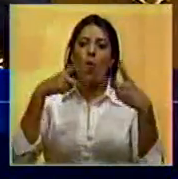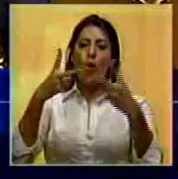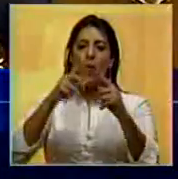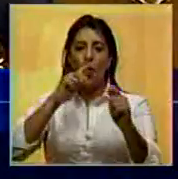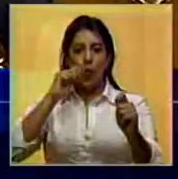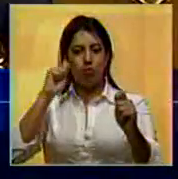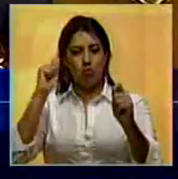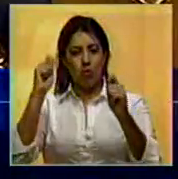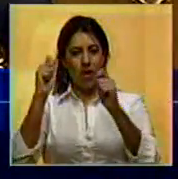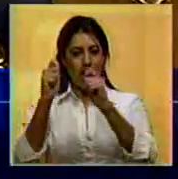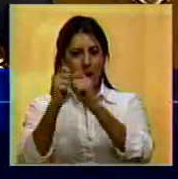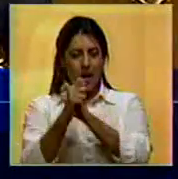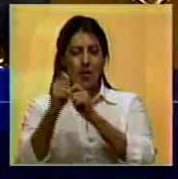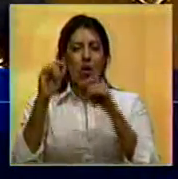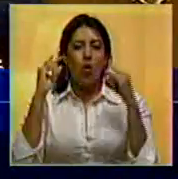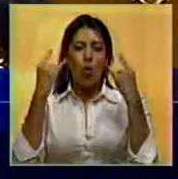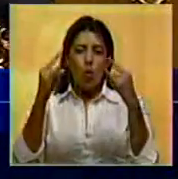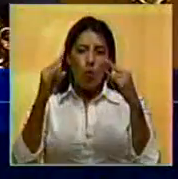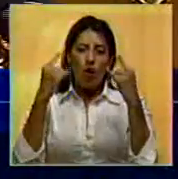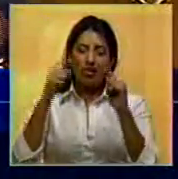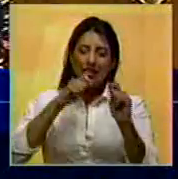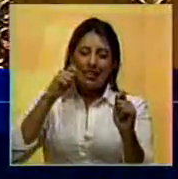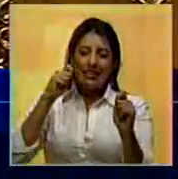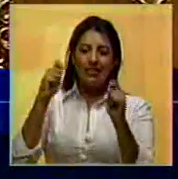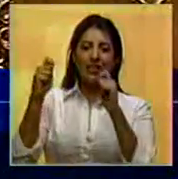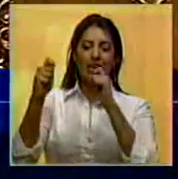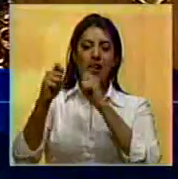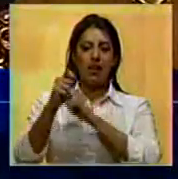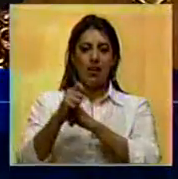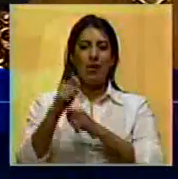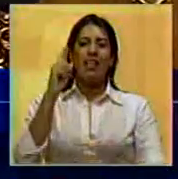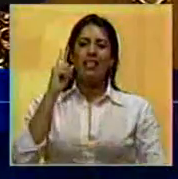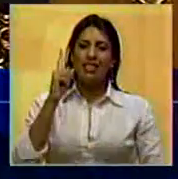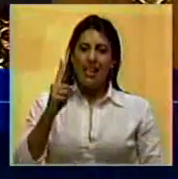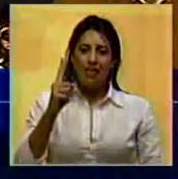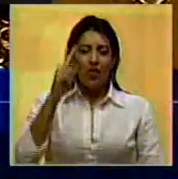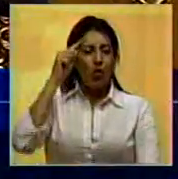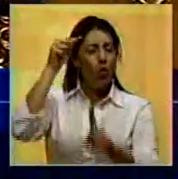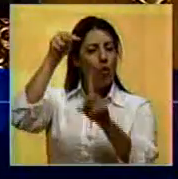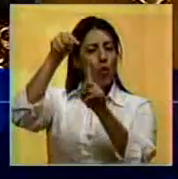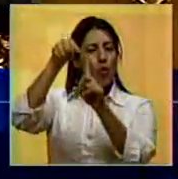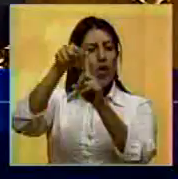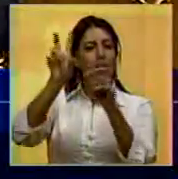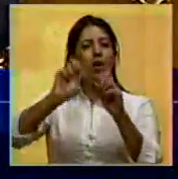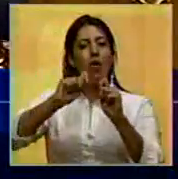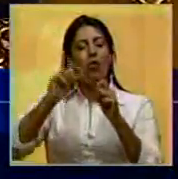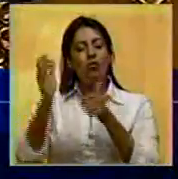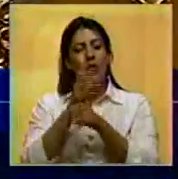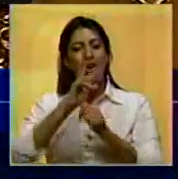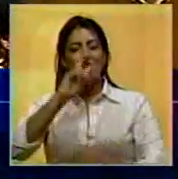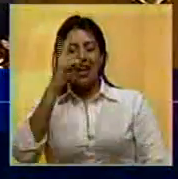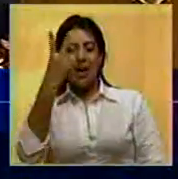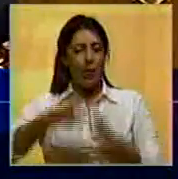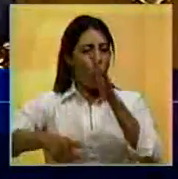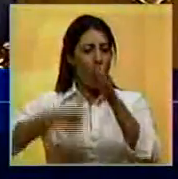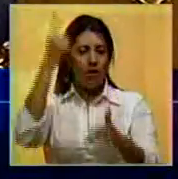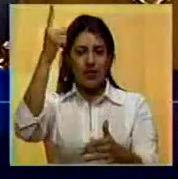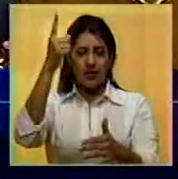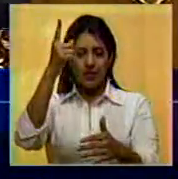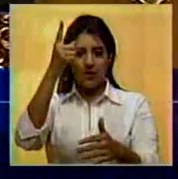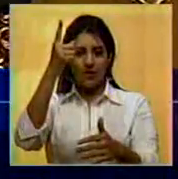cambio la urgencia de un cambio tiene como propósito lograr una transformación radical